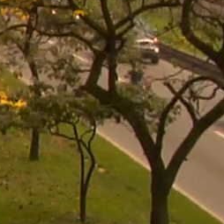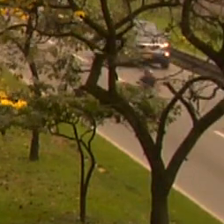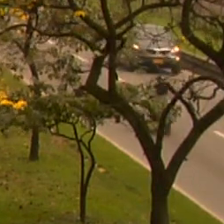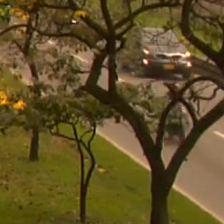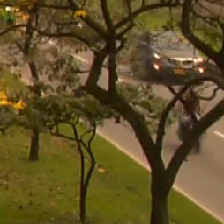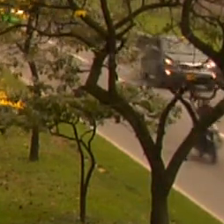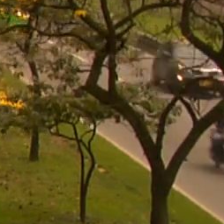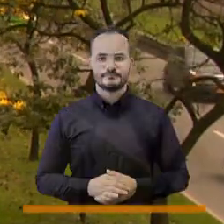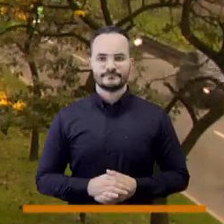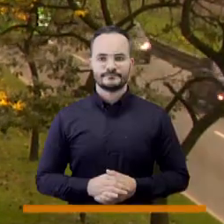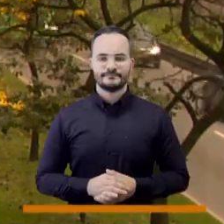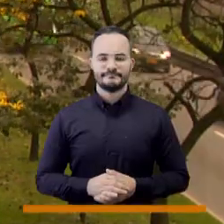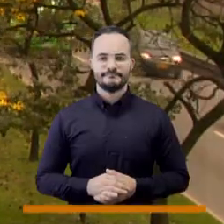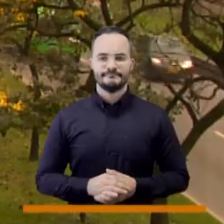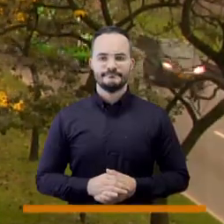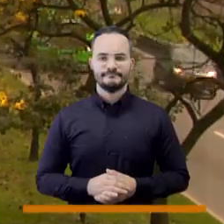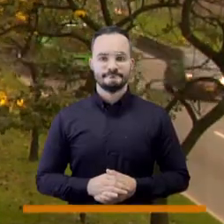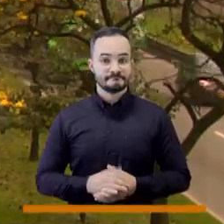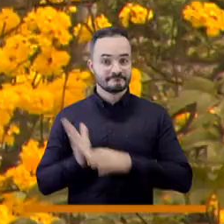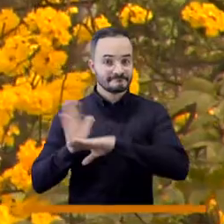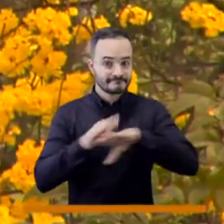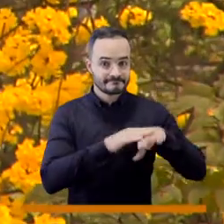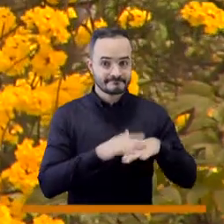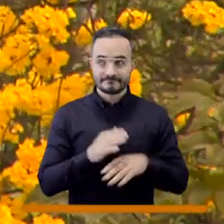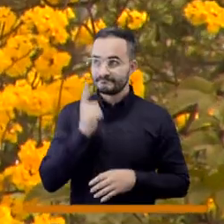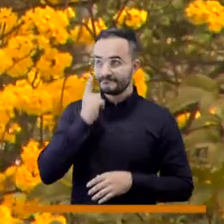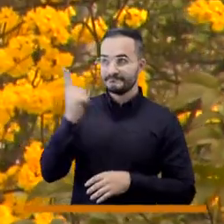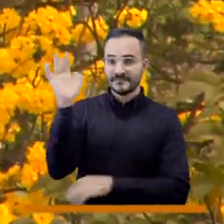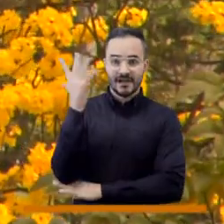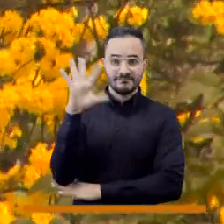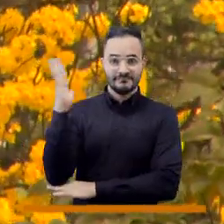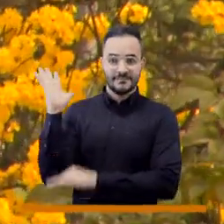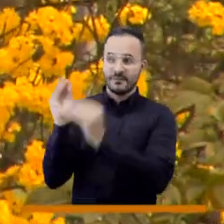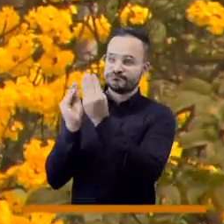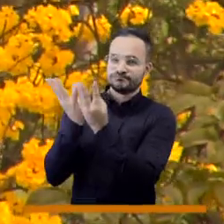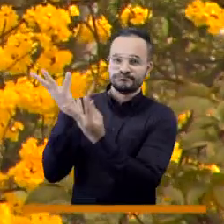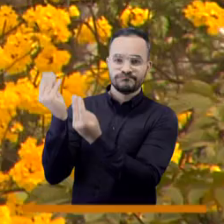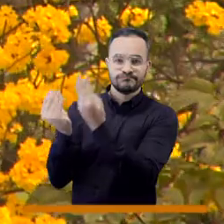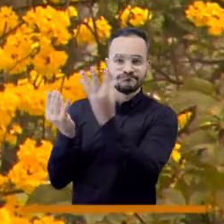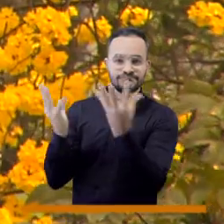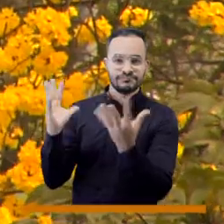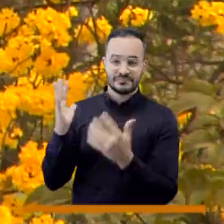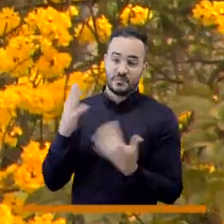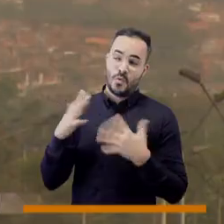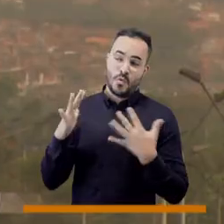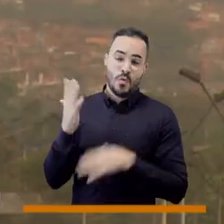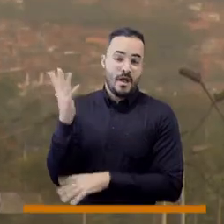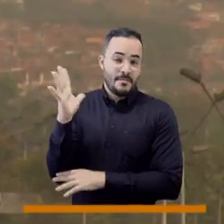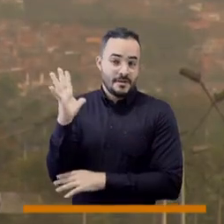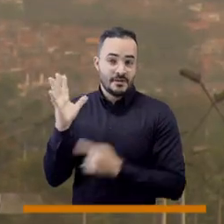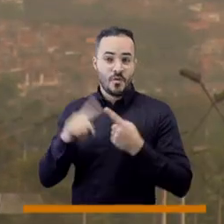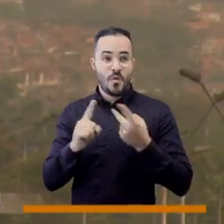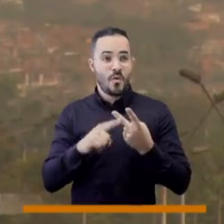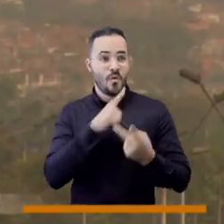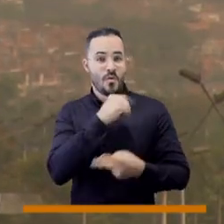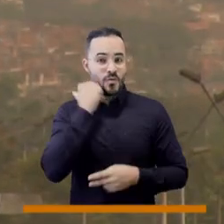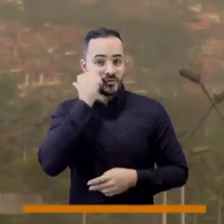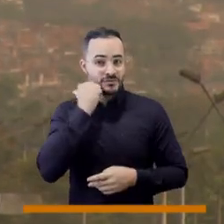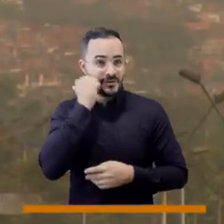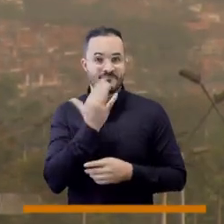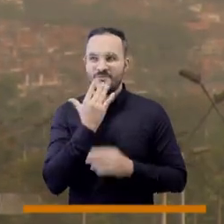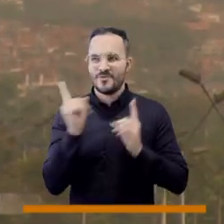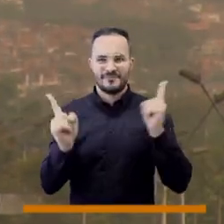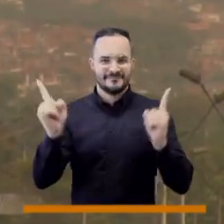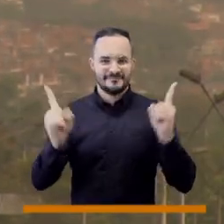Música Cada vez que florece estos hermosos árboles de Guayacán, sea bien amarillos o rosados, nadie